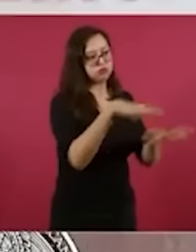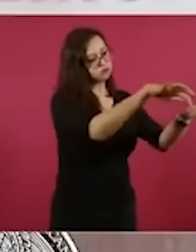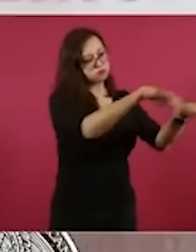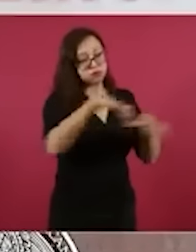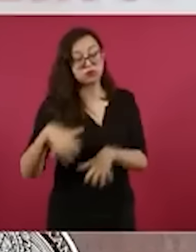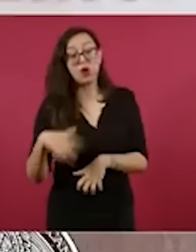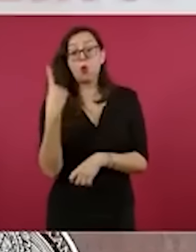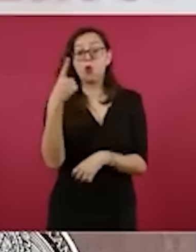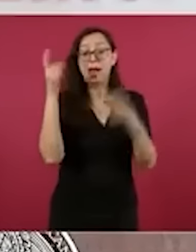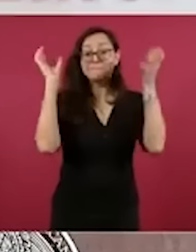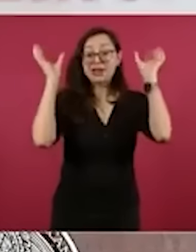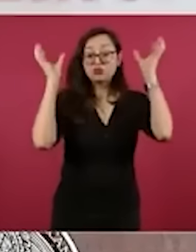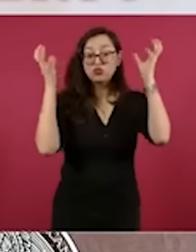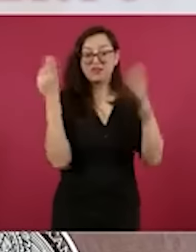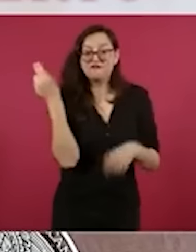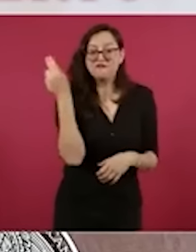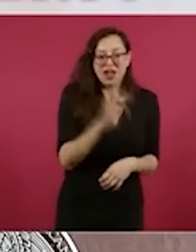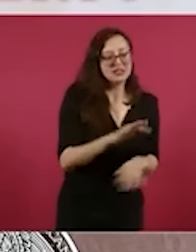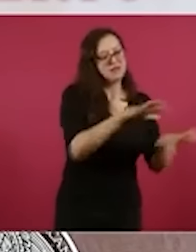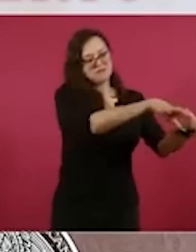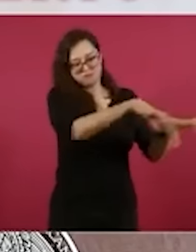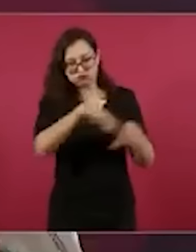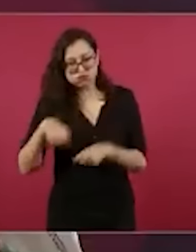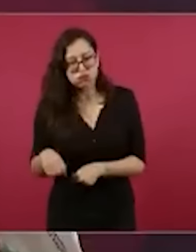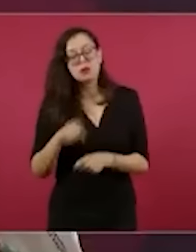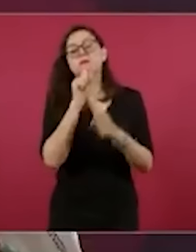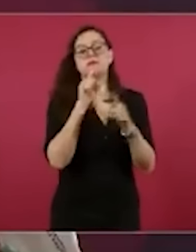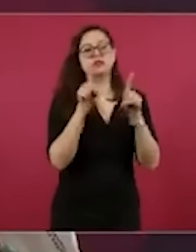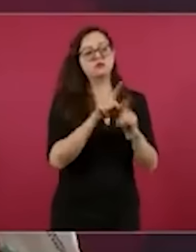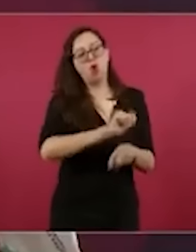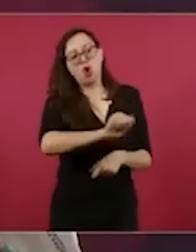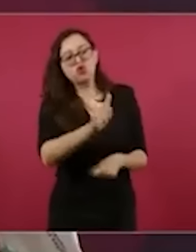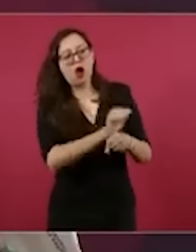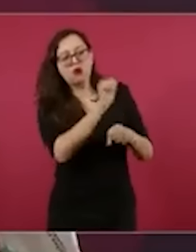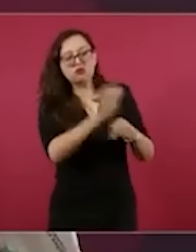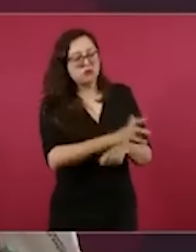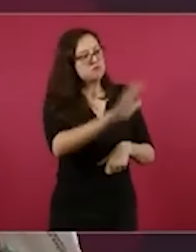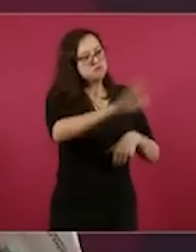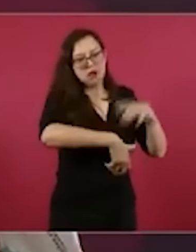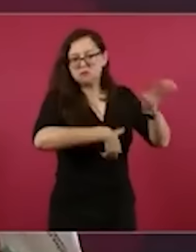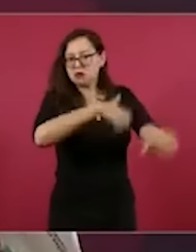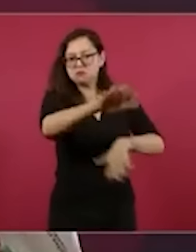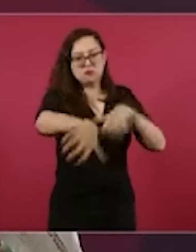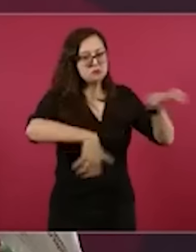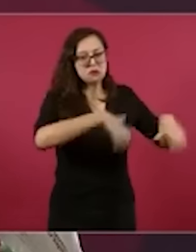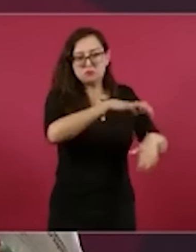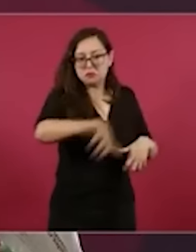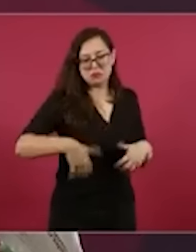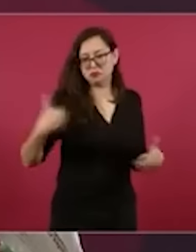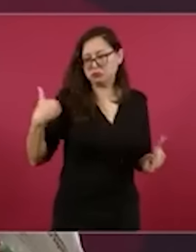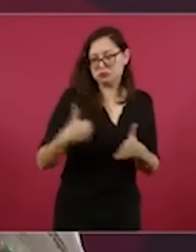59 vehículos de diferentes características. Se han asegurado también en estas